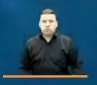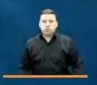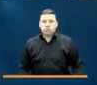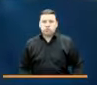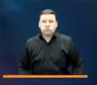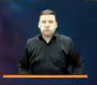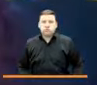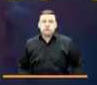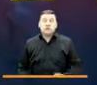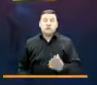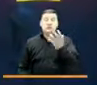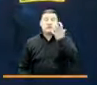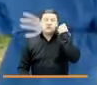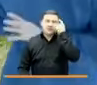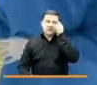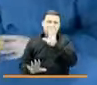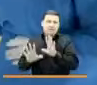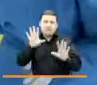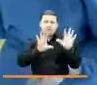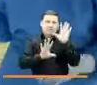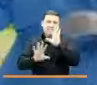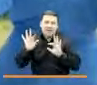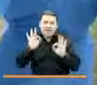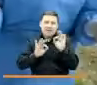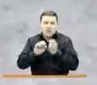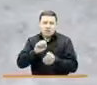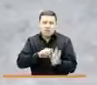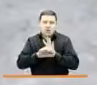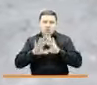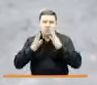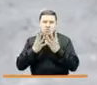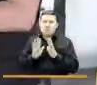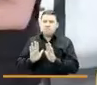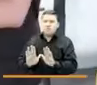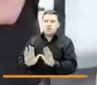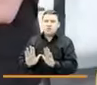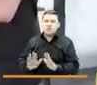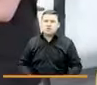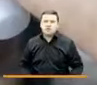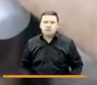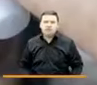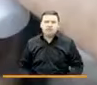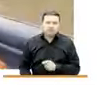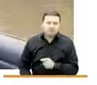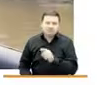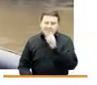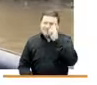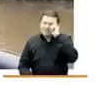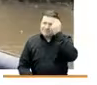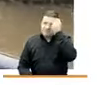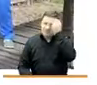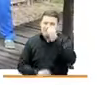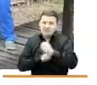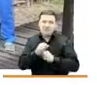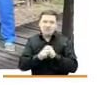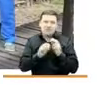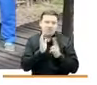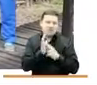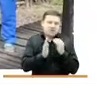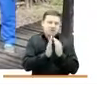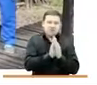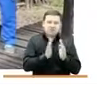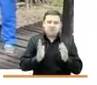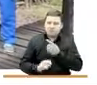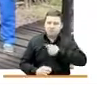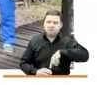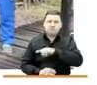El año de la pandemia. El año en que el mundo se detuvo. Así será recordado el 2020. Pero para nosotros,